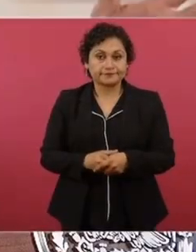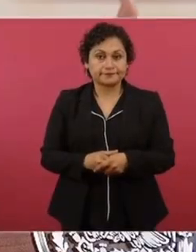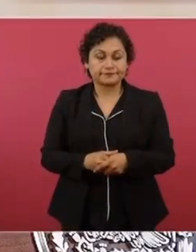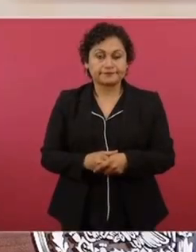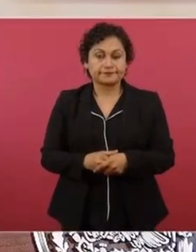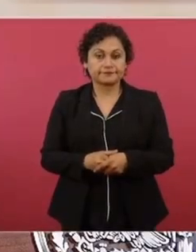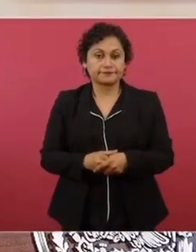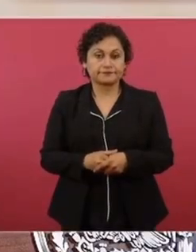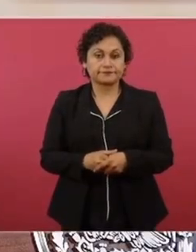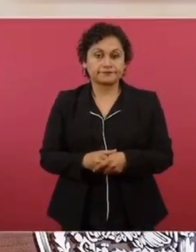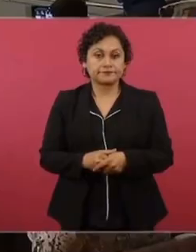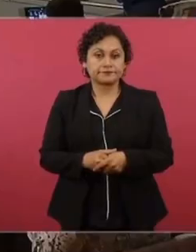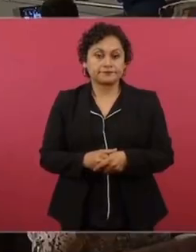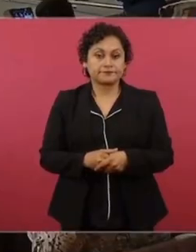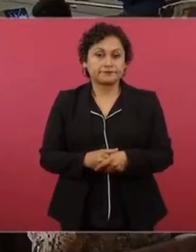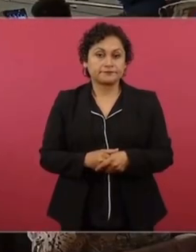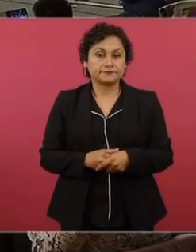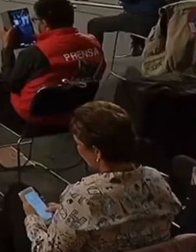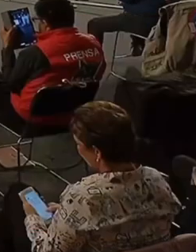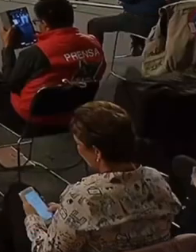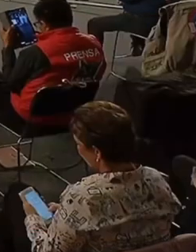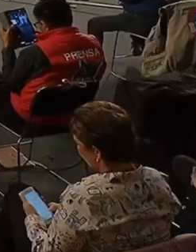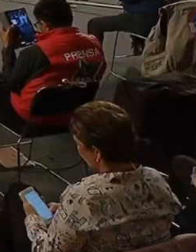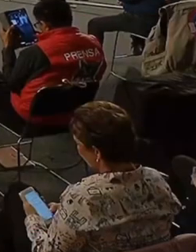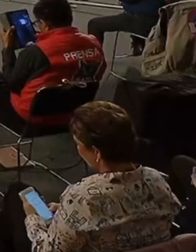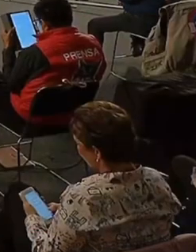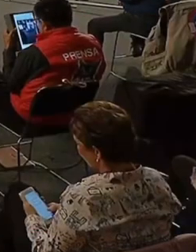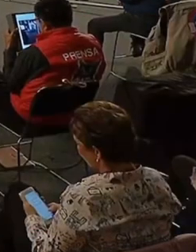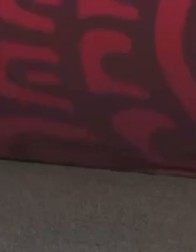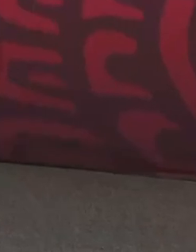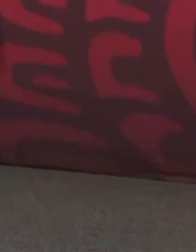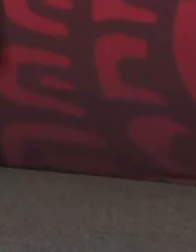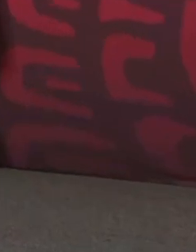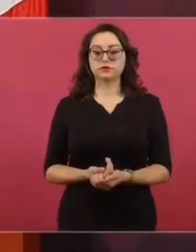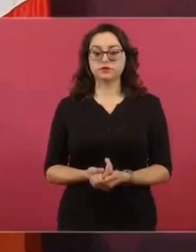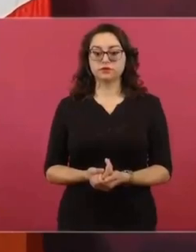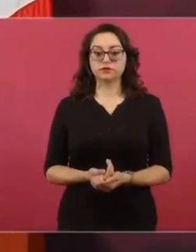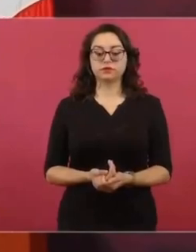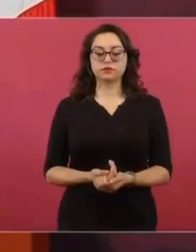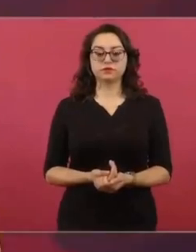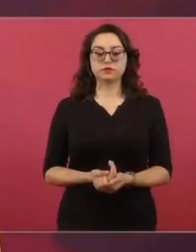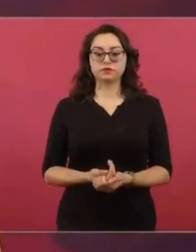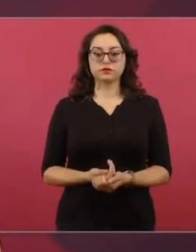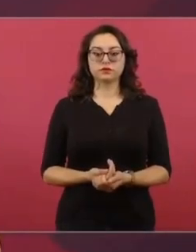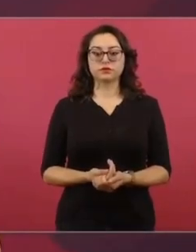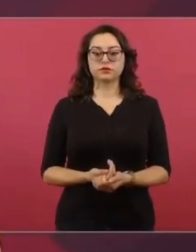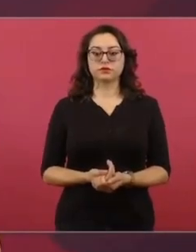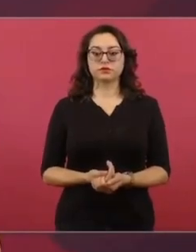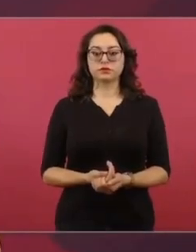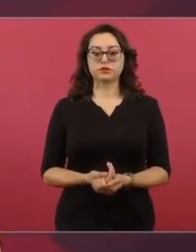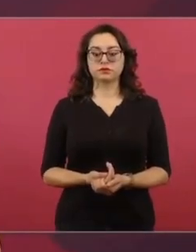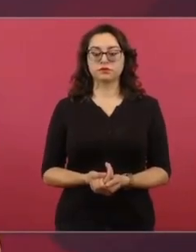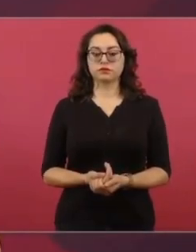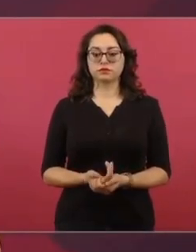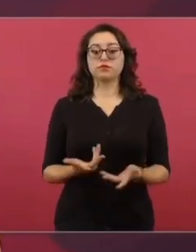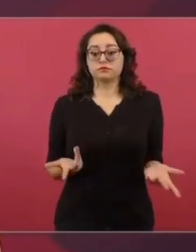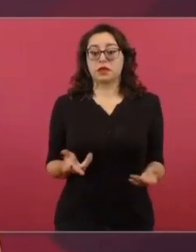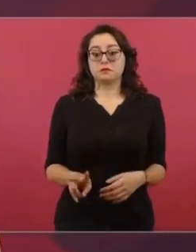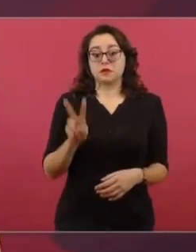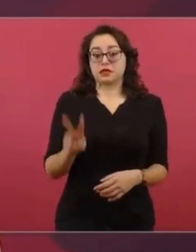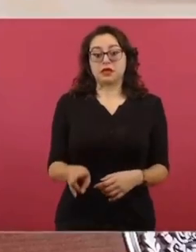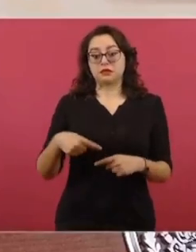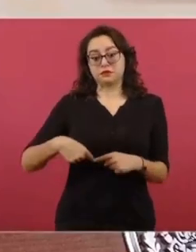Se van a poner más rudos. Entonces, este, sí es bueno lo que planteas, porque vienen